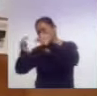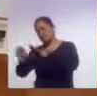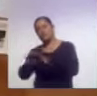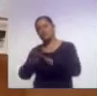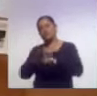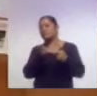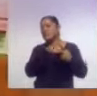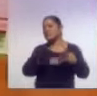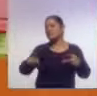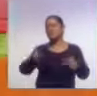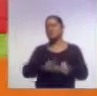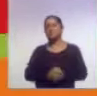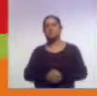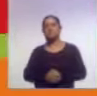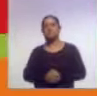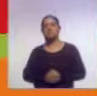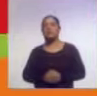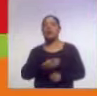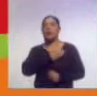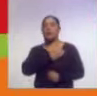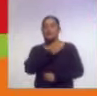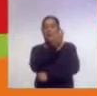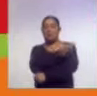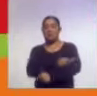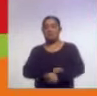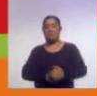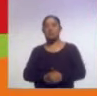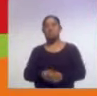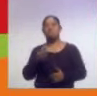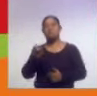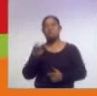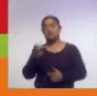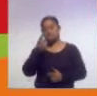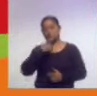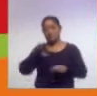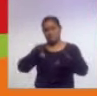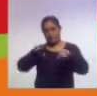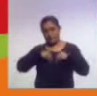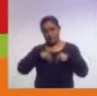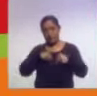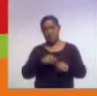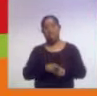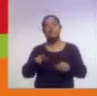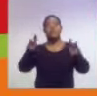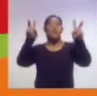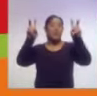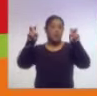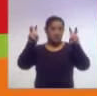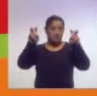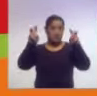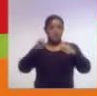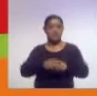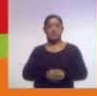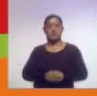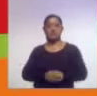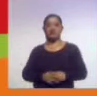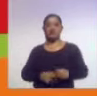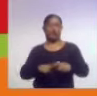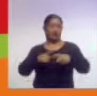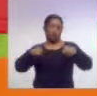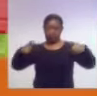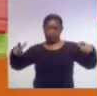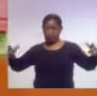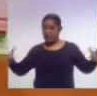origina la adopción? Muy buenas tardes. Buenas tardes. Pues, efectivamente, la adopción es un tema muy extenso y muy